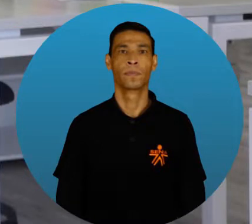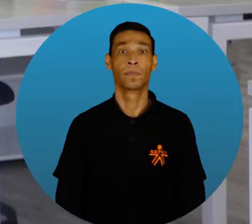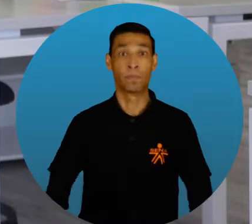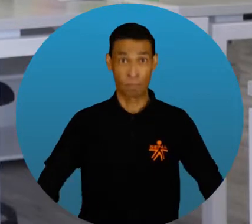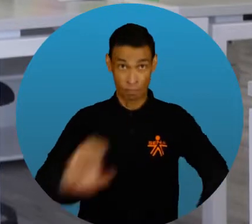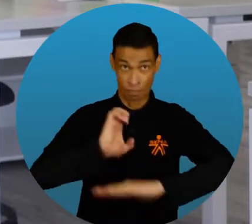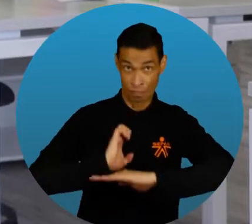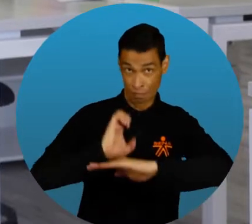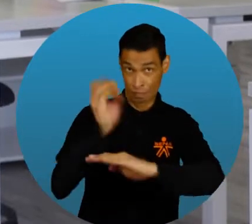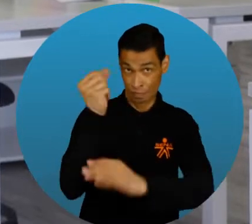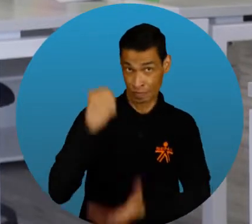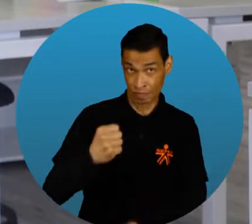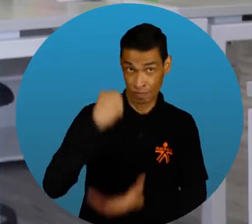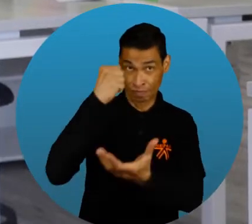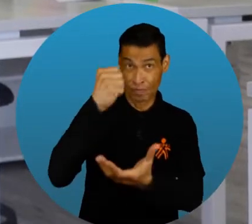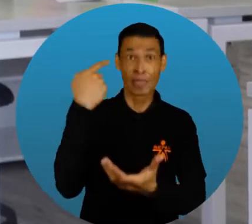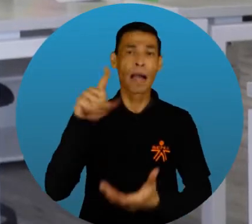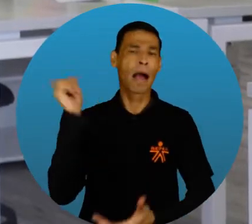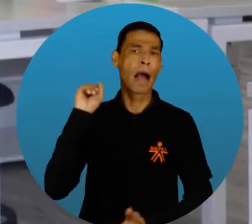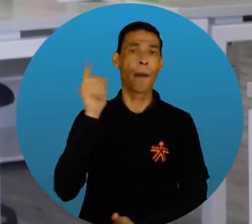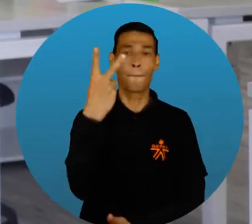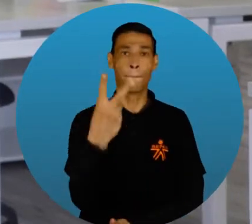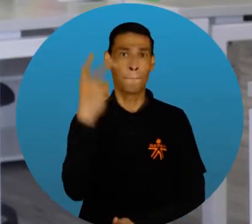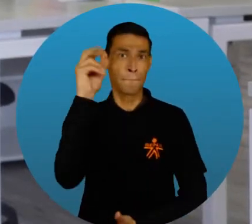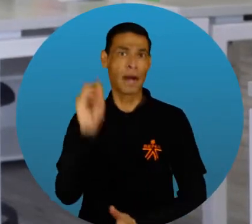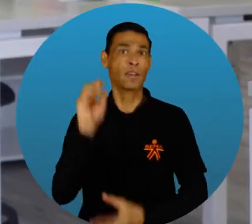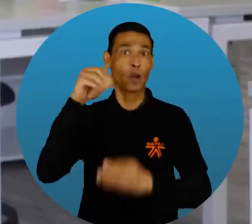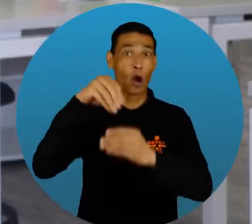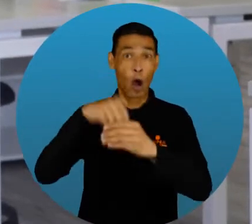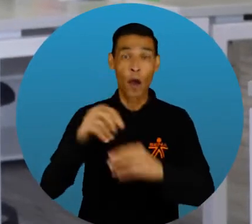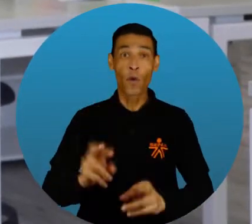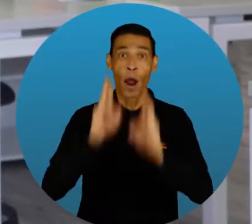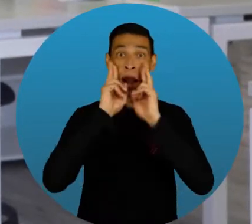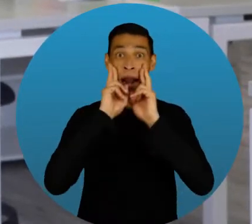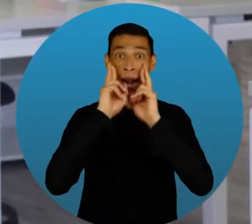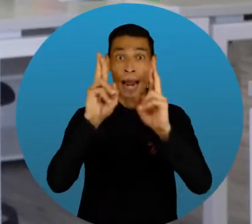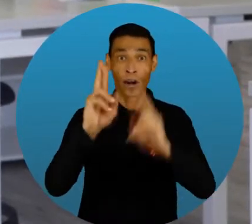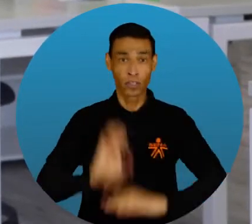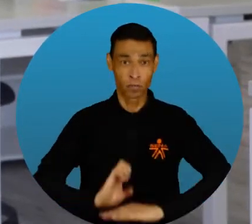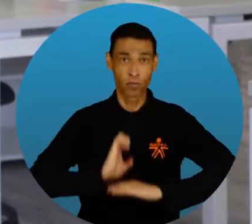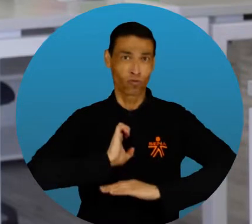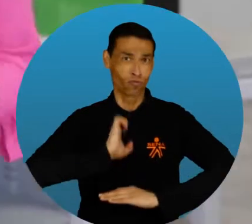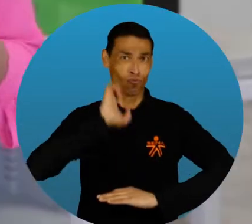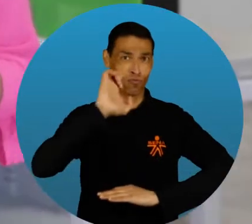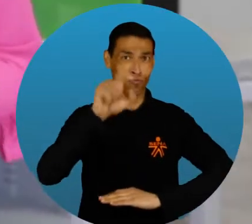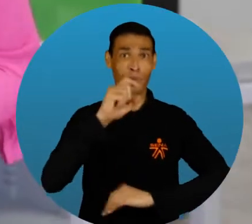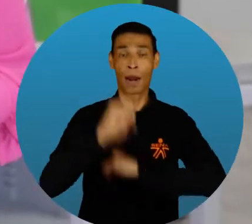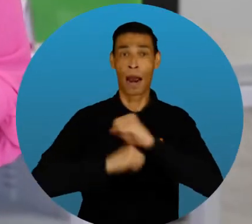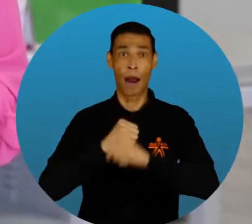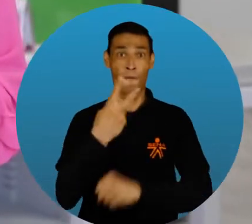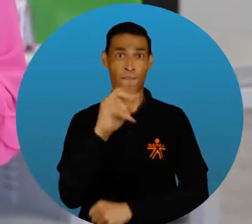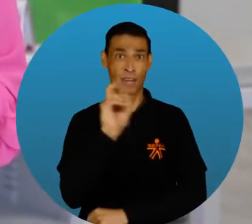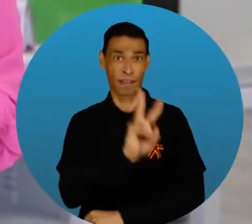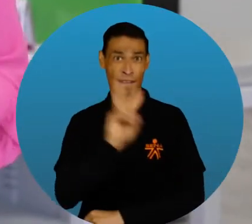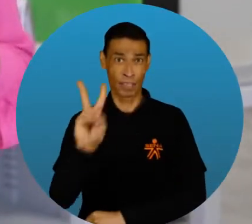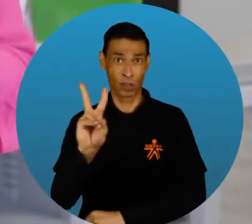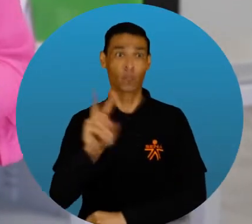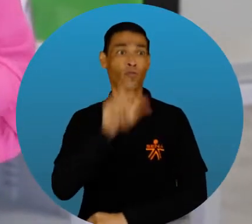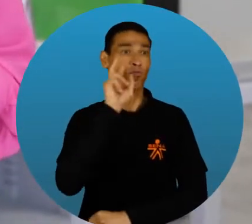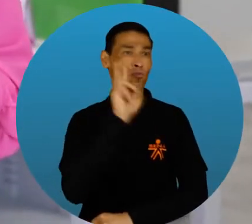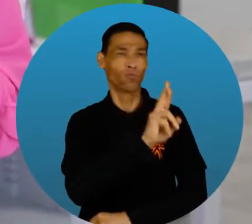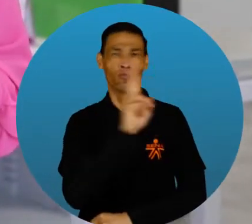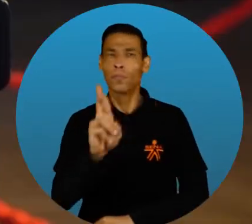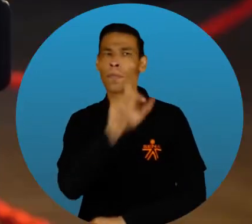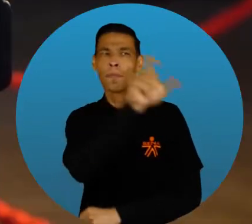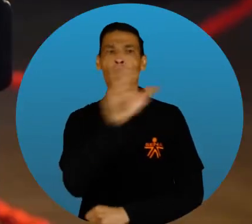El Fondo Emprender del Sena celebró sus 20 años en el marco de los reconocimientos Emprender 2022 Una velada en que se reconocieron los